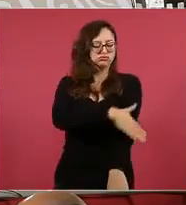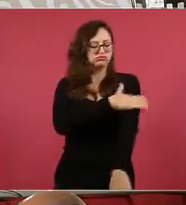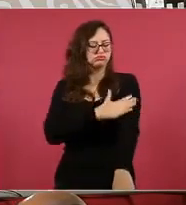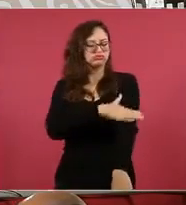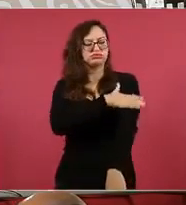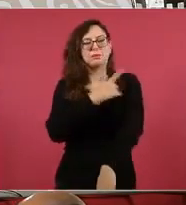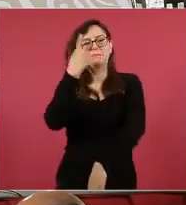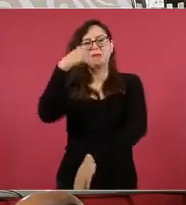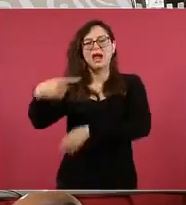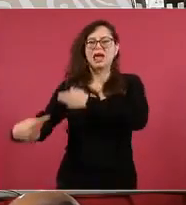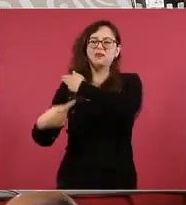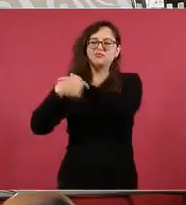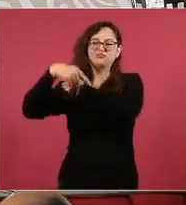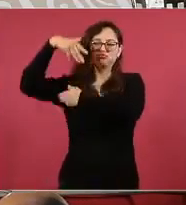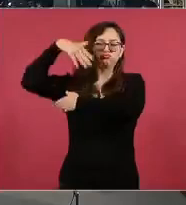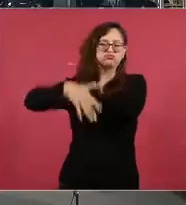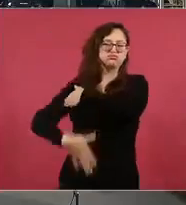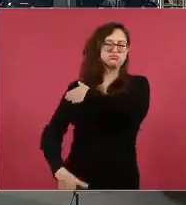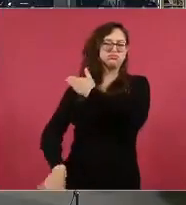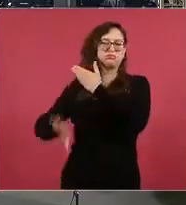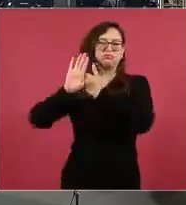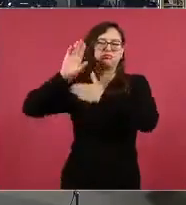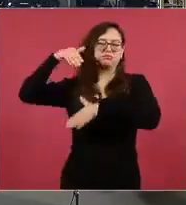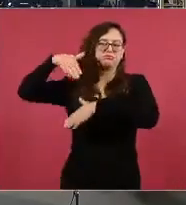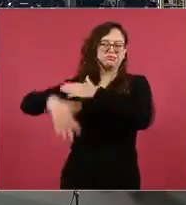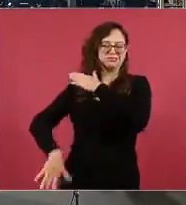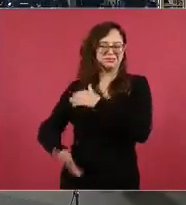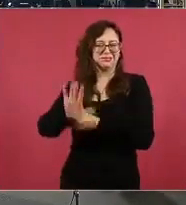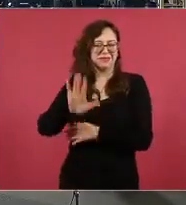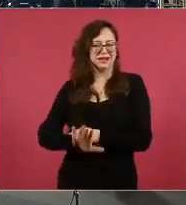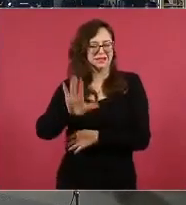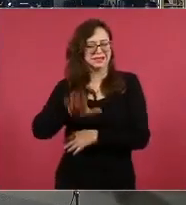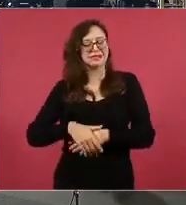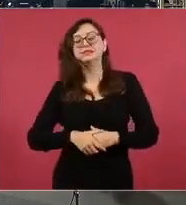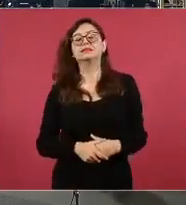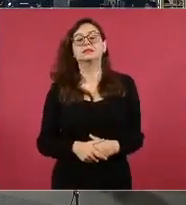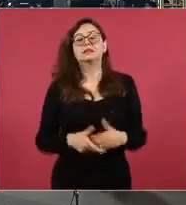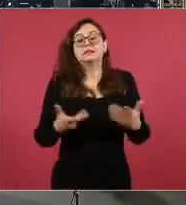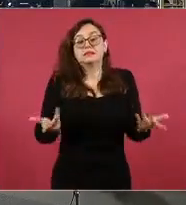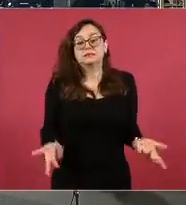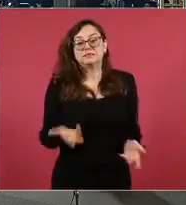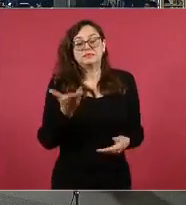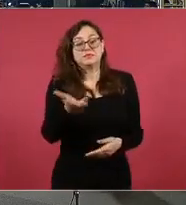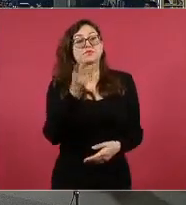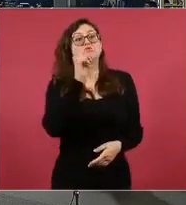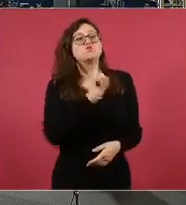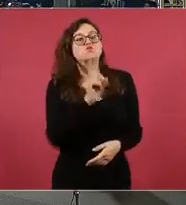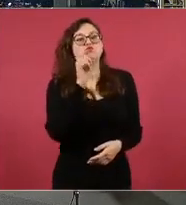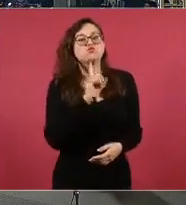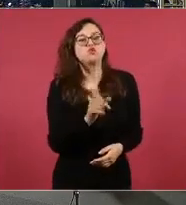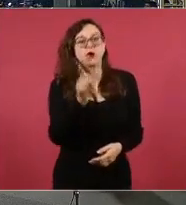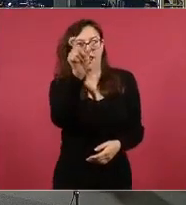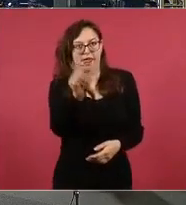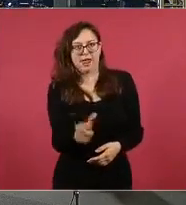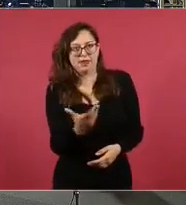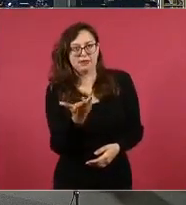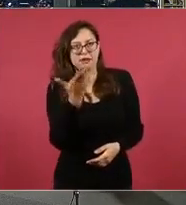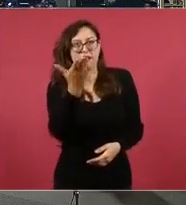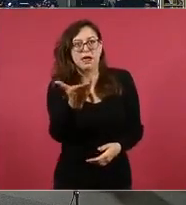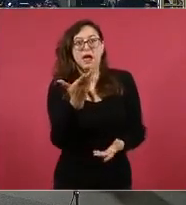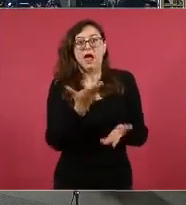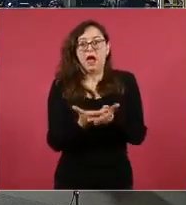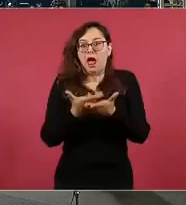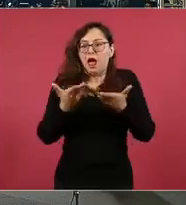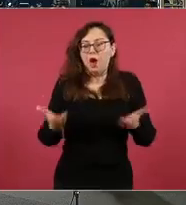Gracias, doctora. Y como mujer, ¿cómo siente que en unos días una mujer sucederá a su